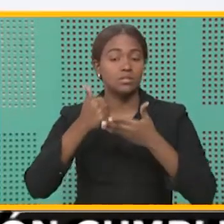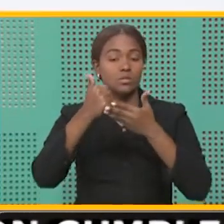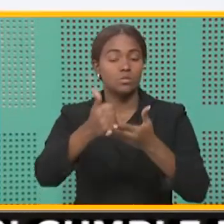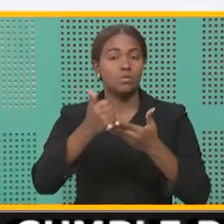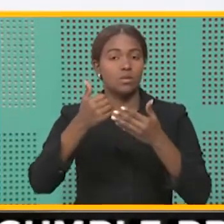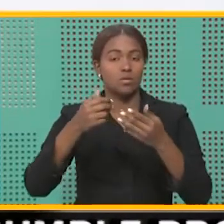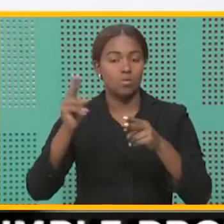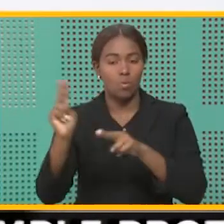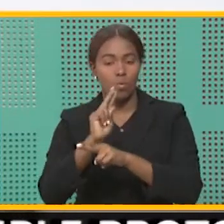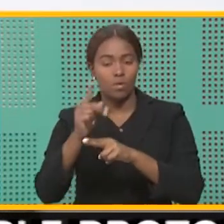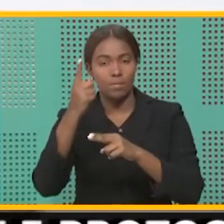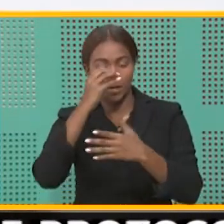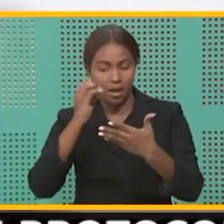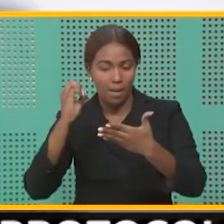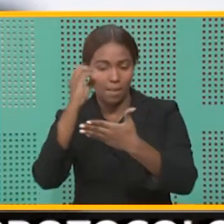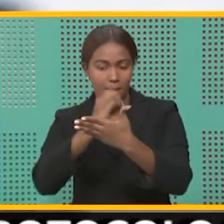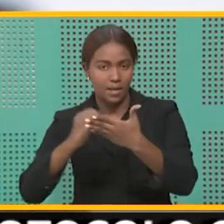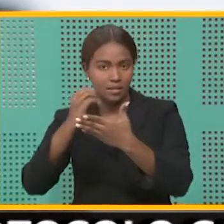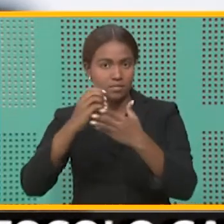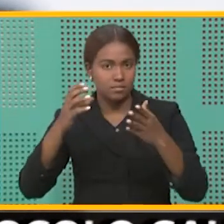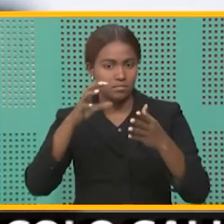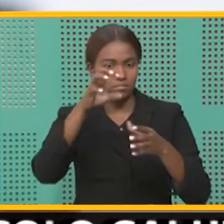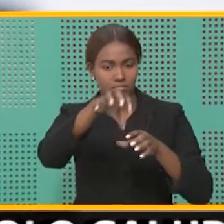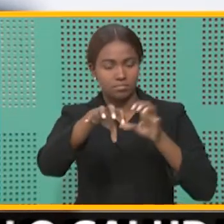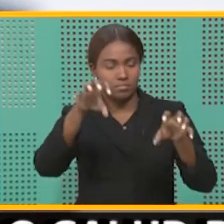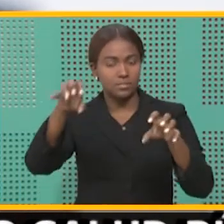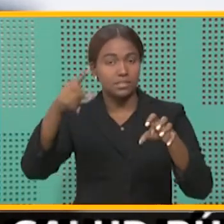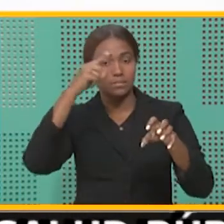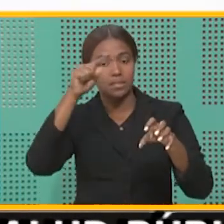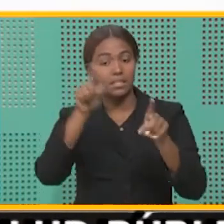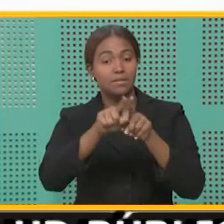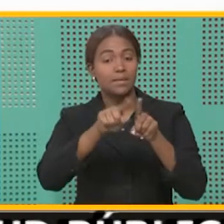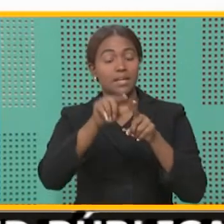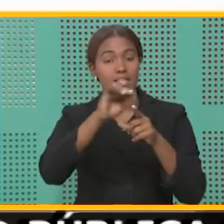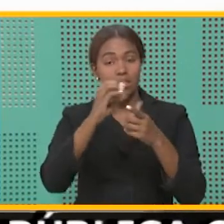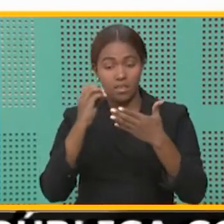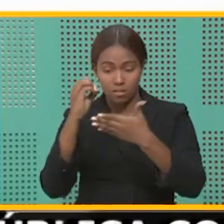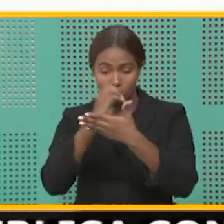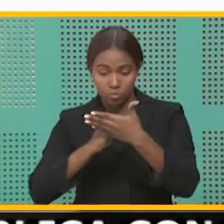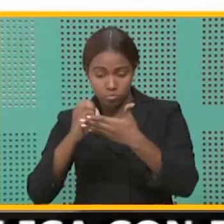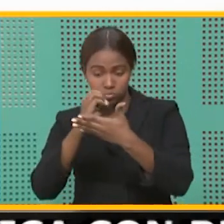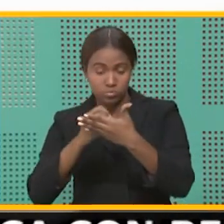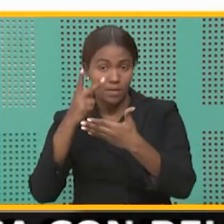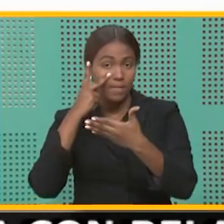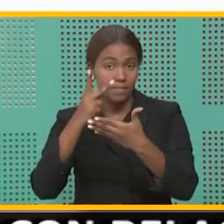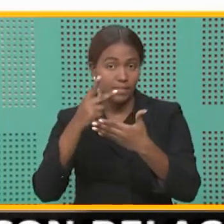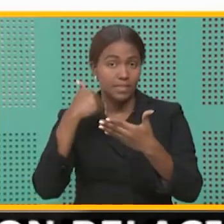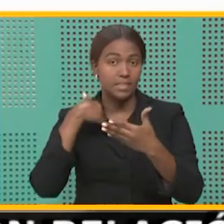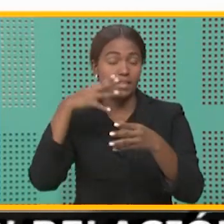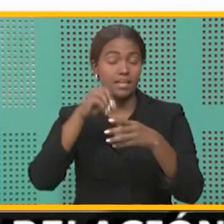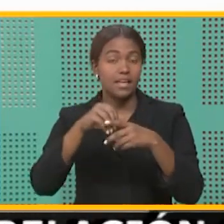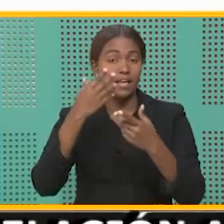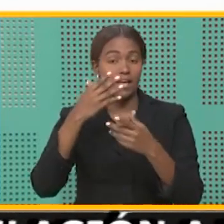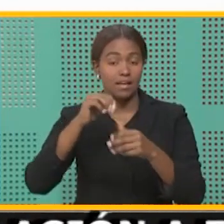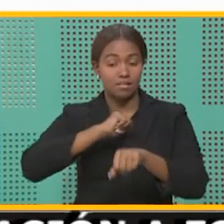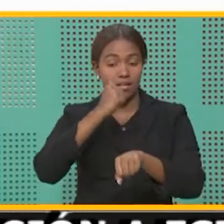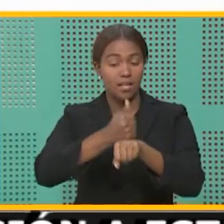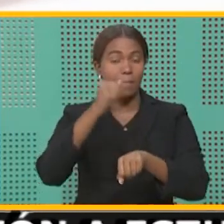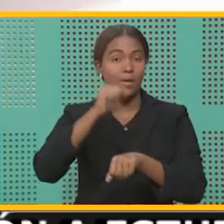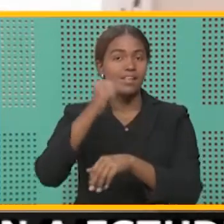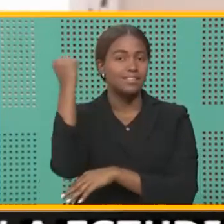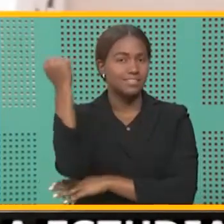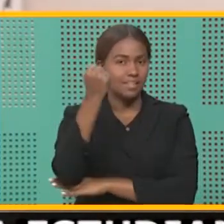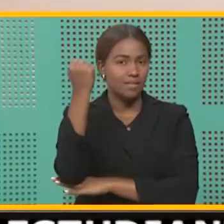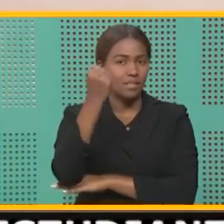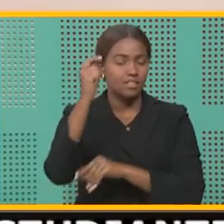contentivas de los escáneres, también a las juntas, para que estos escáneres se instalen desde el sábado en